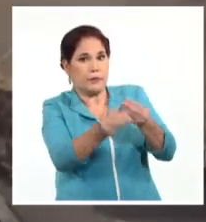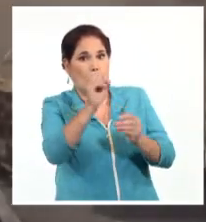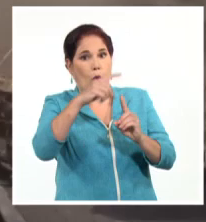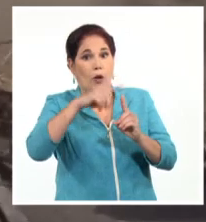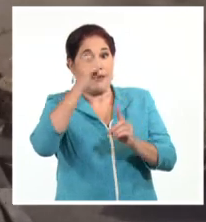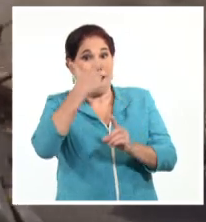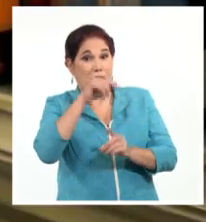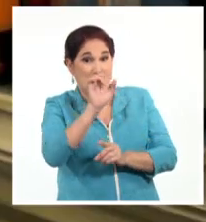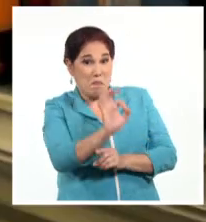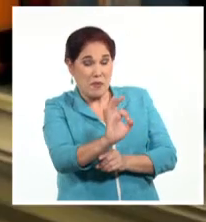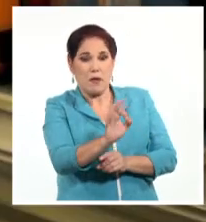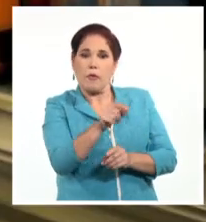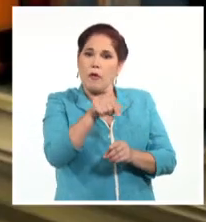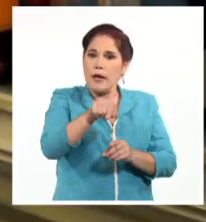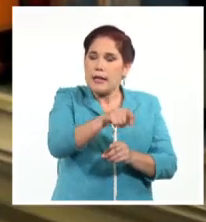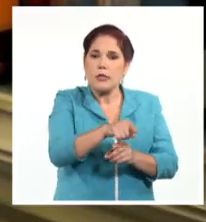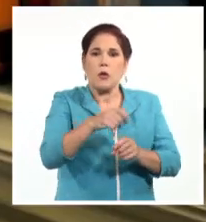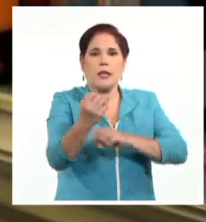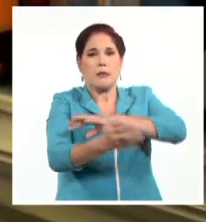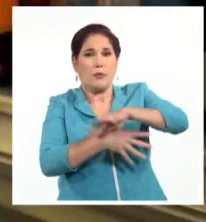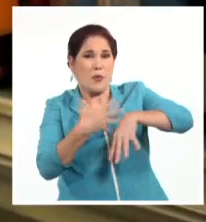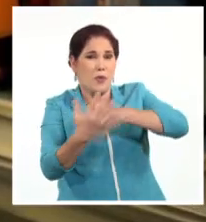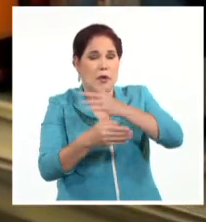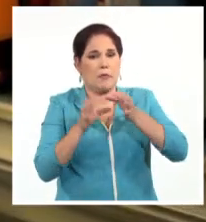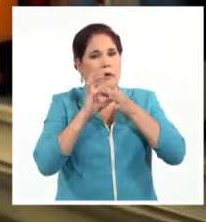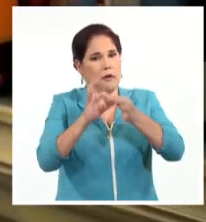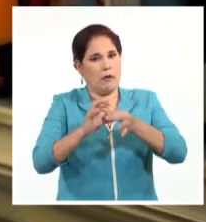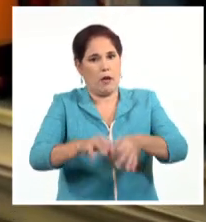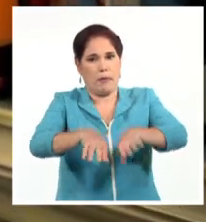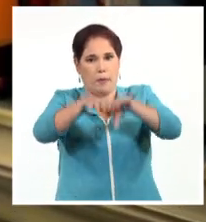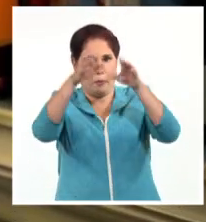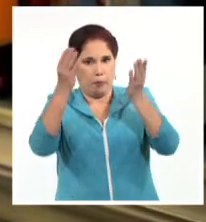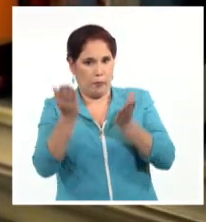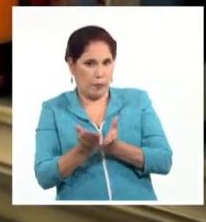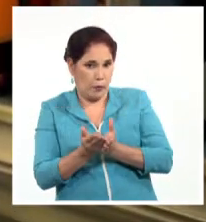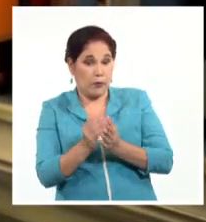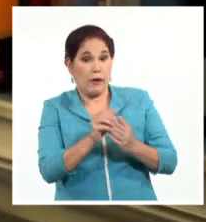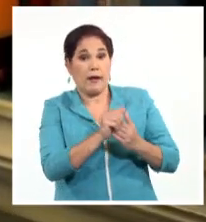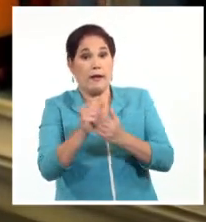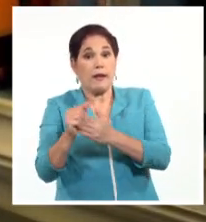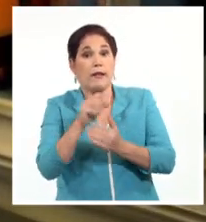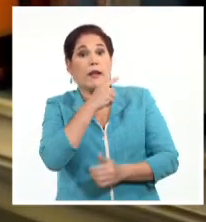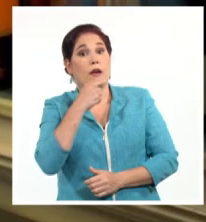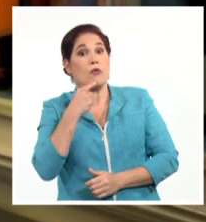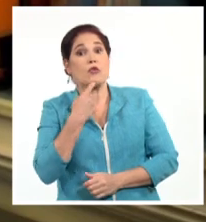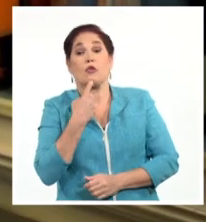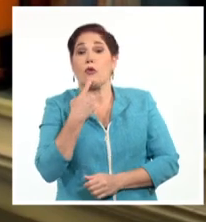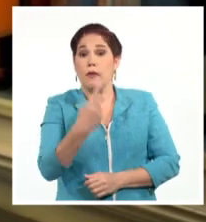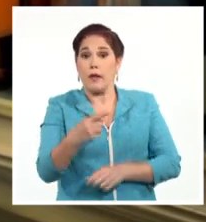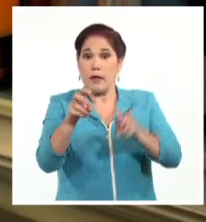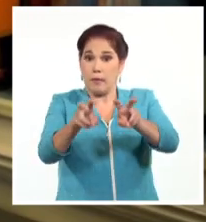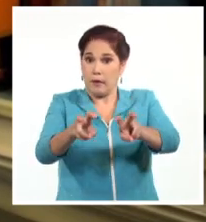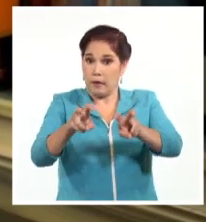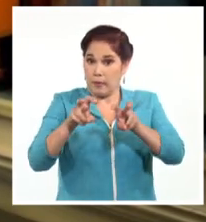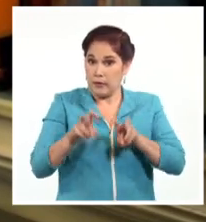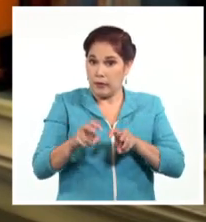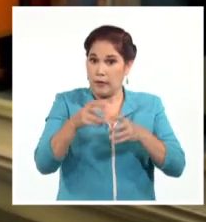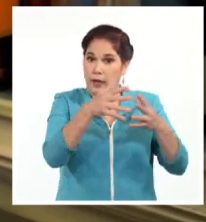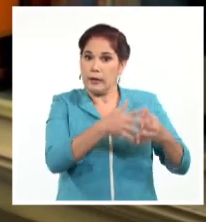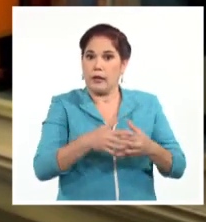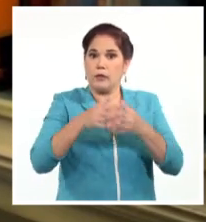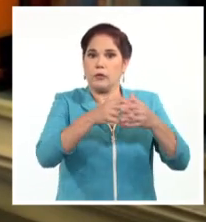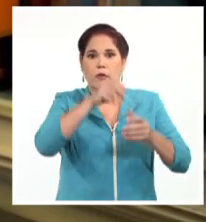Kiev conducirá a una catástrofe global. Precisamente, el líder ruso señaló que los parlamentarios de Estados Unidos,